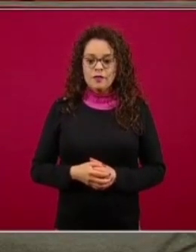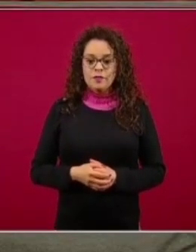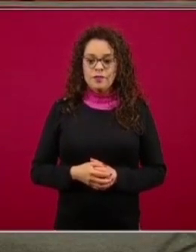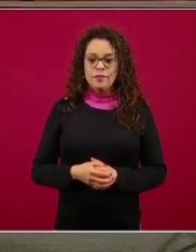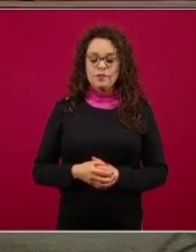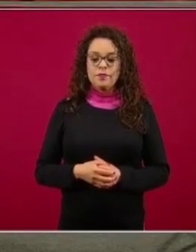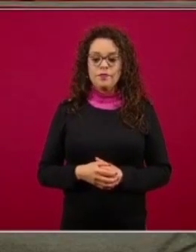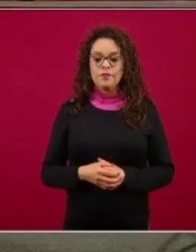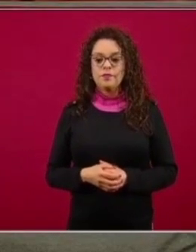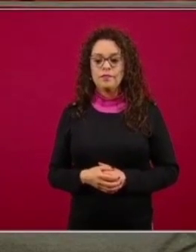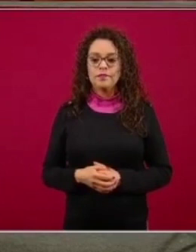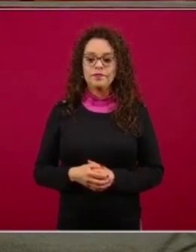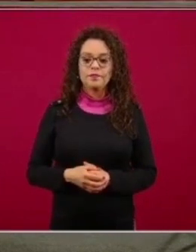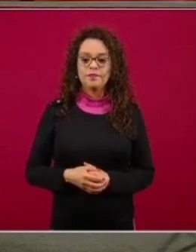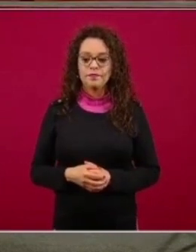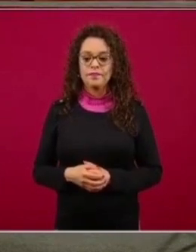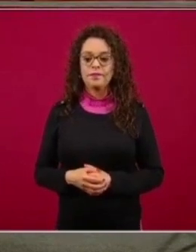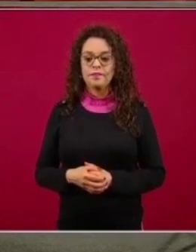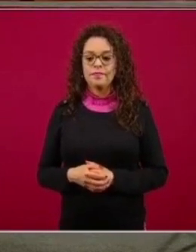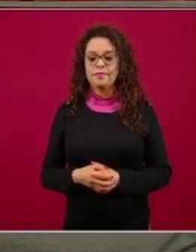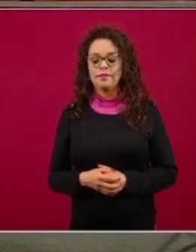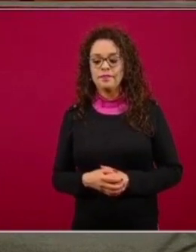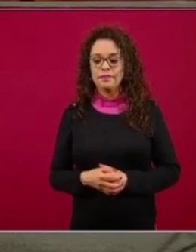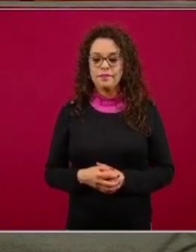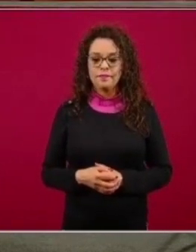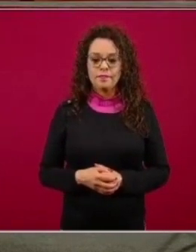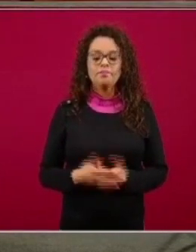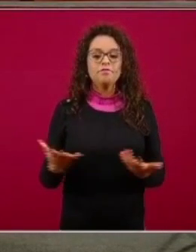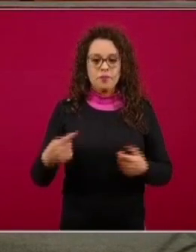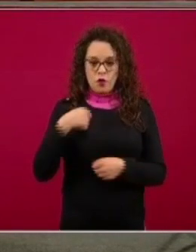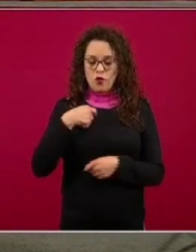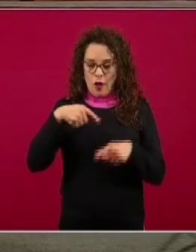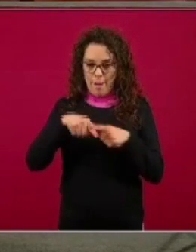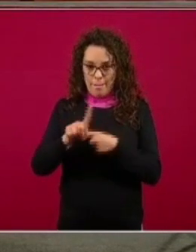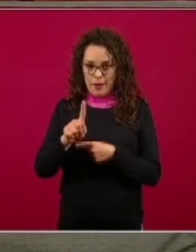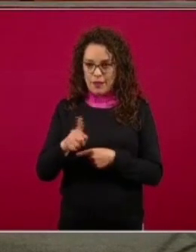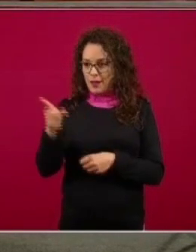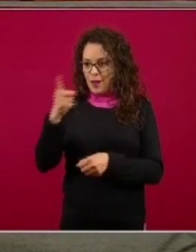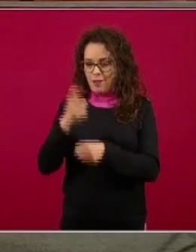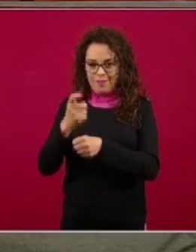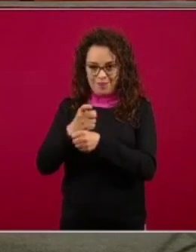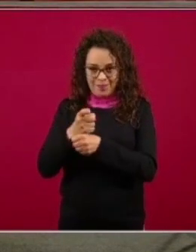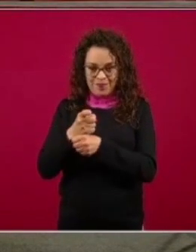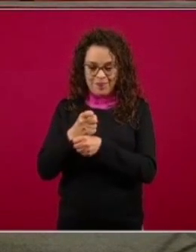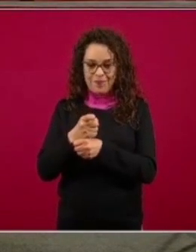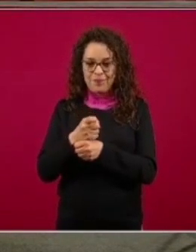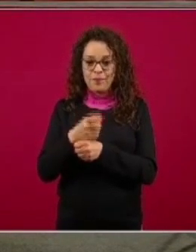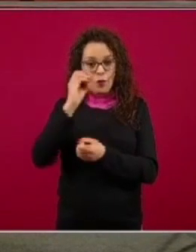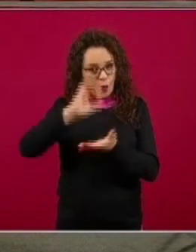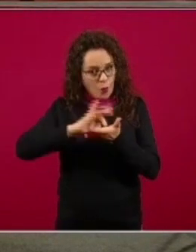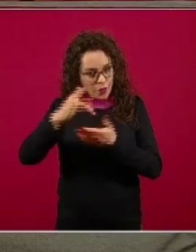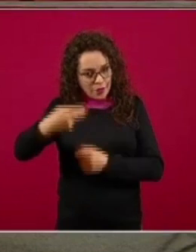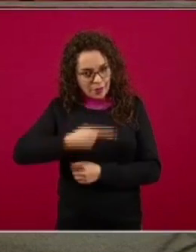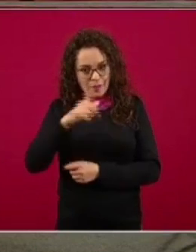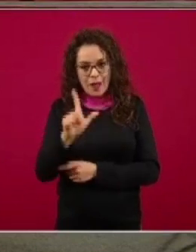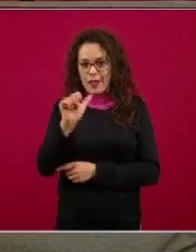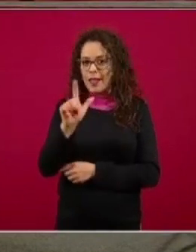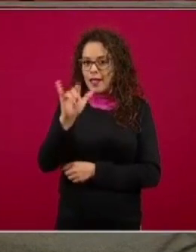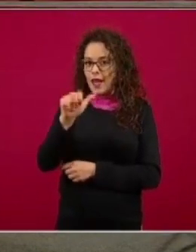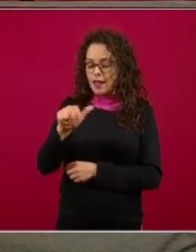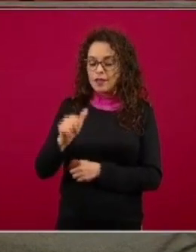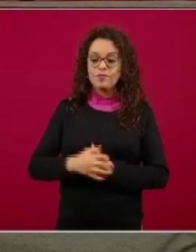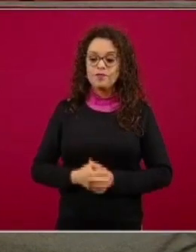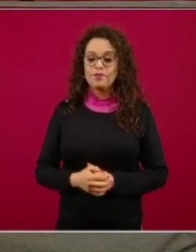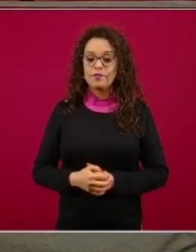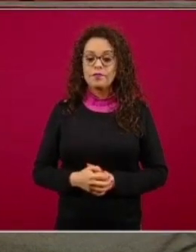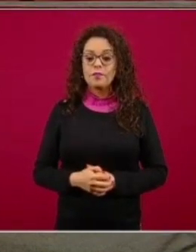si empiezo entonces yo con la primera si me Liliana muchas gracias por la pregunta Liliana si estamos